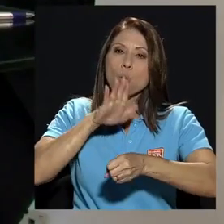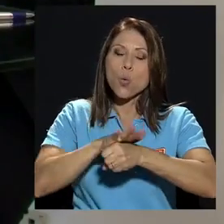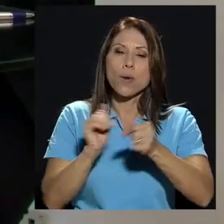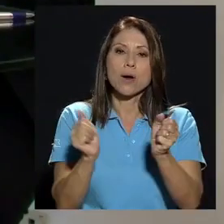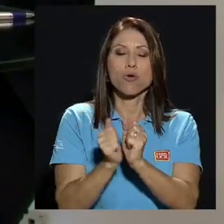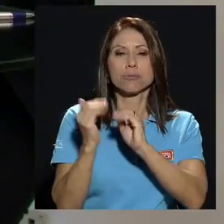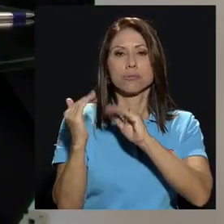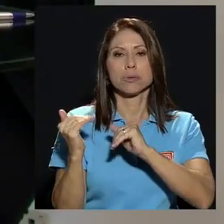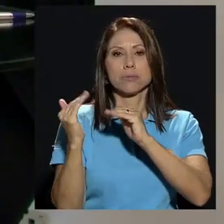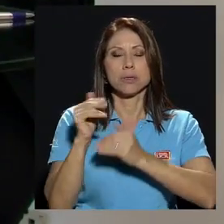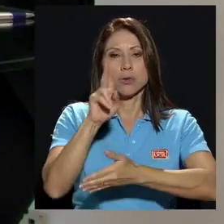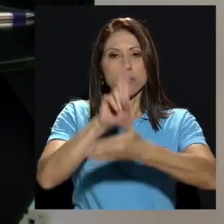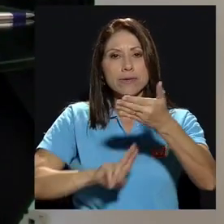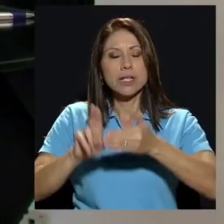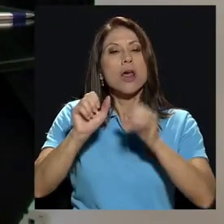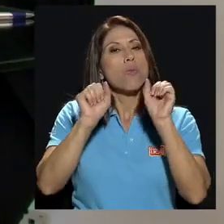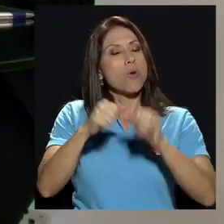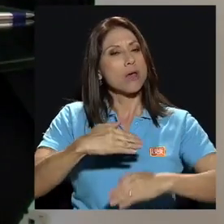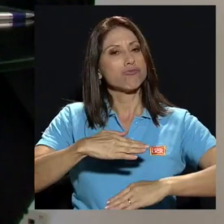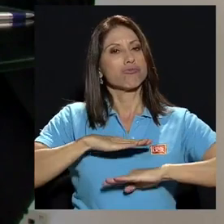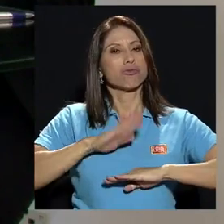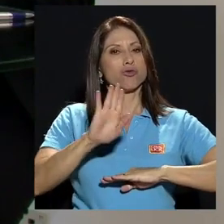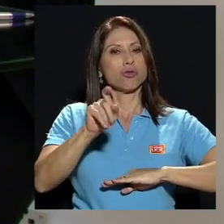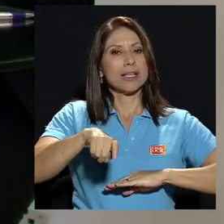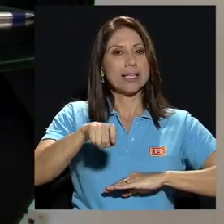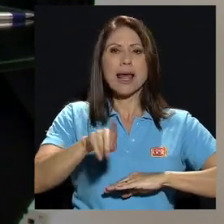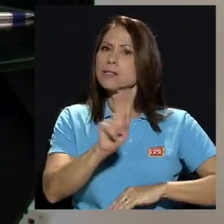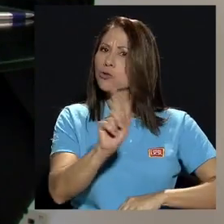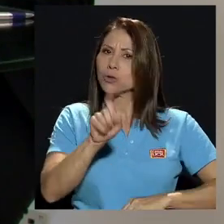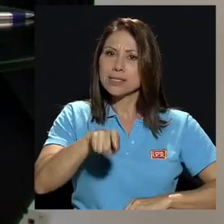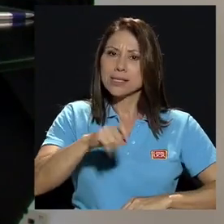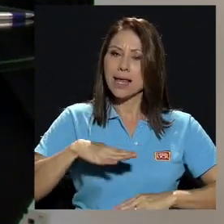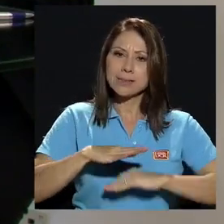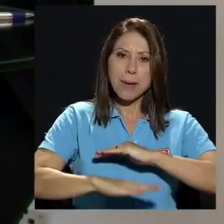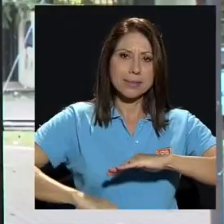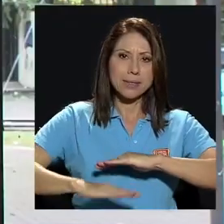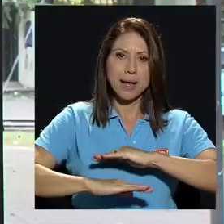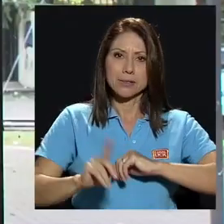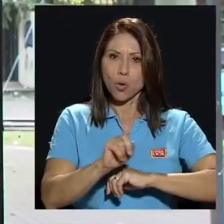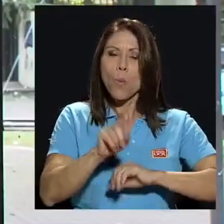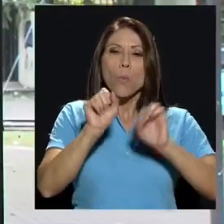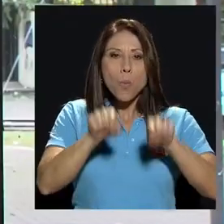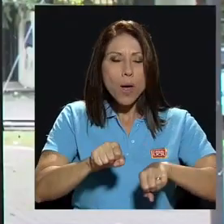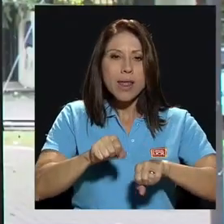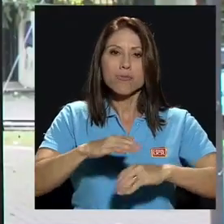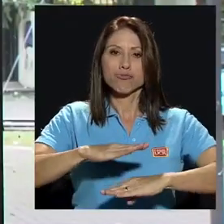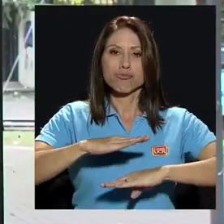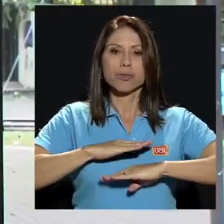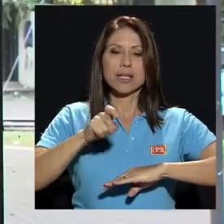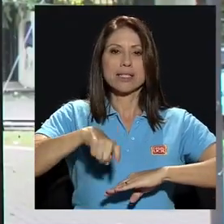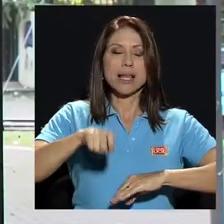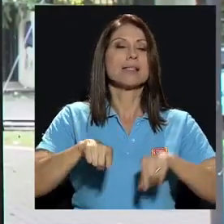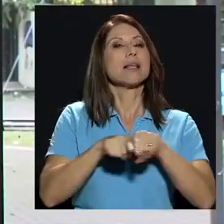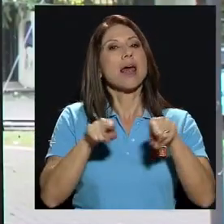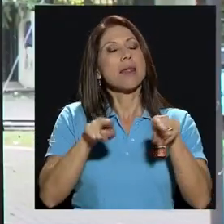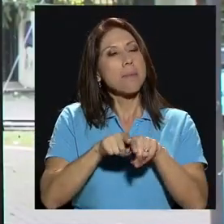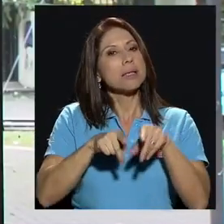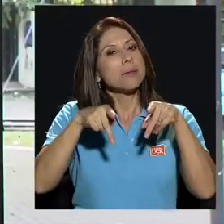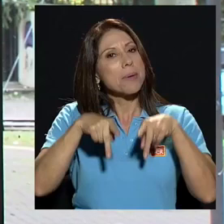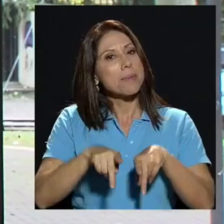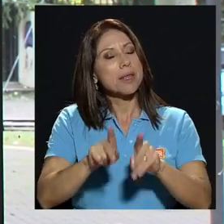que pueda cubrir sus necesidades y no las necesidades básicas, las necesidades, ¿verdad? Y que además le permita crecimiento.